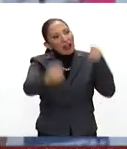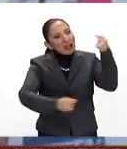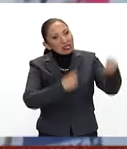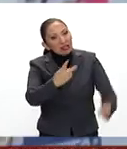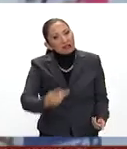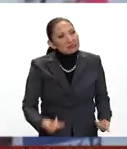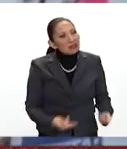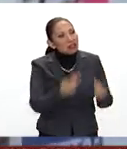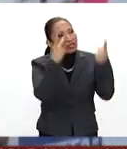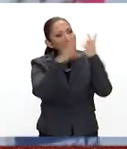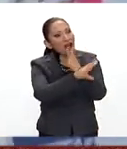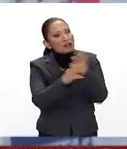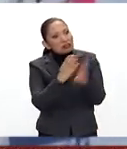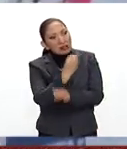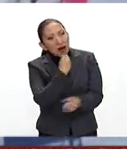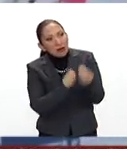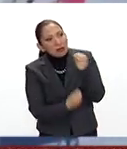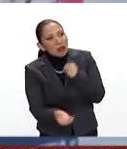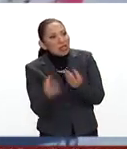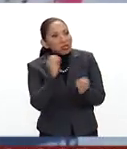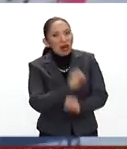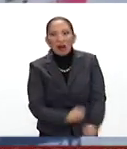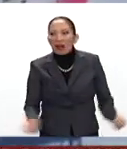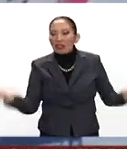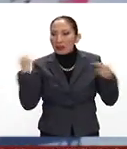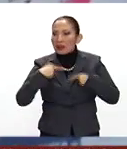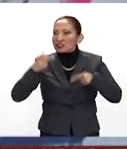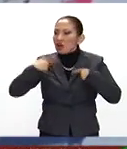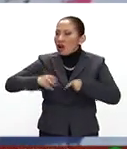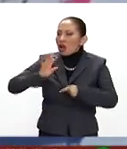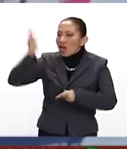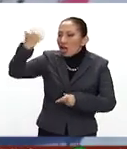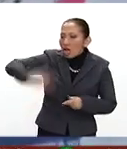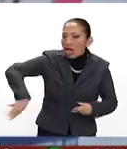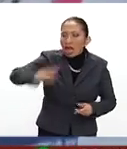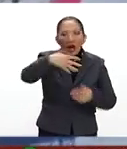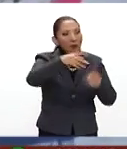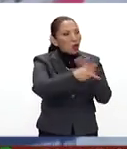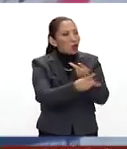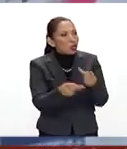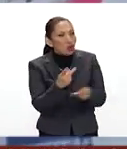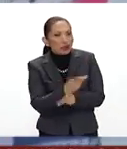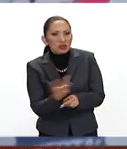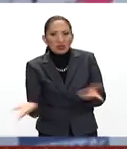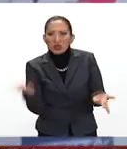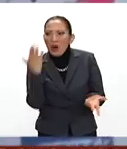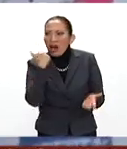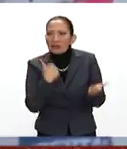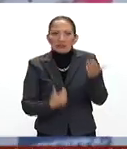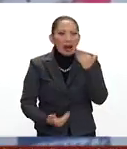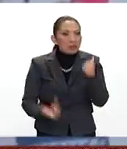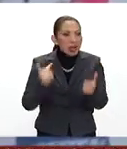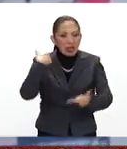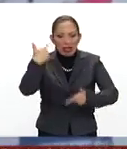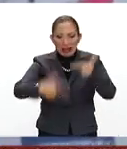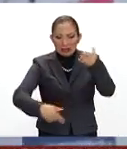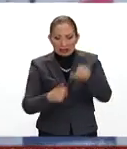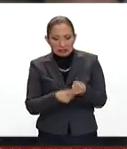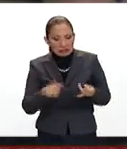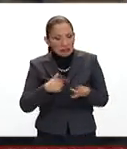venta de comida, largas filas de personas buscando productos, muchos de ellos escasos, estoy hablando de leche,